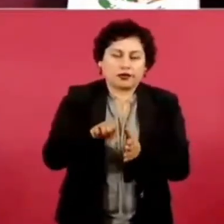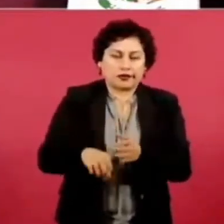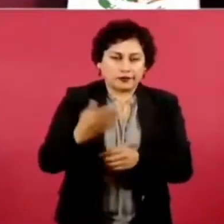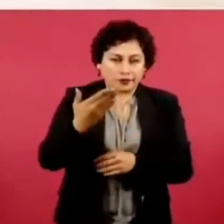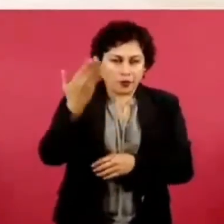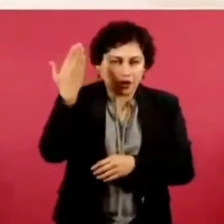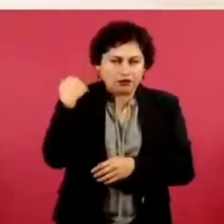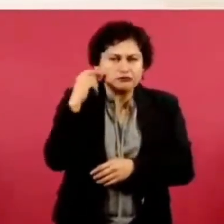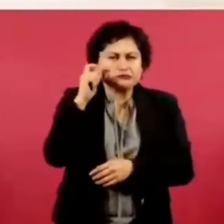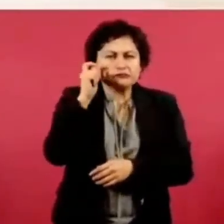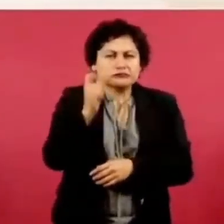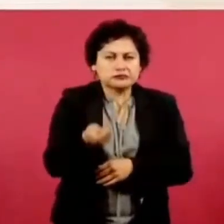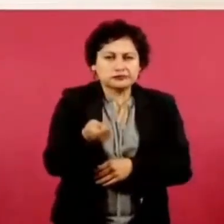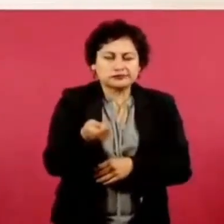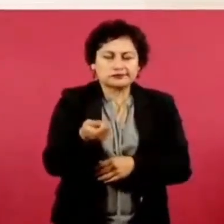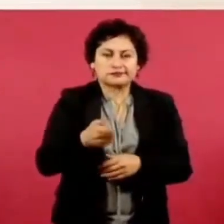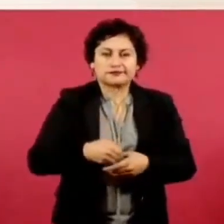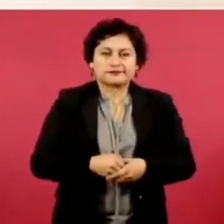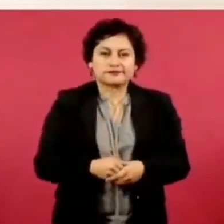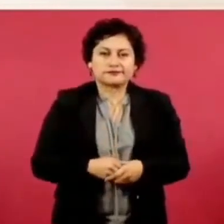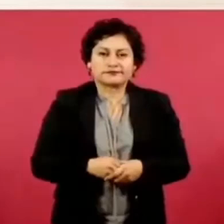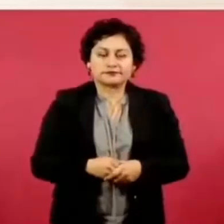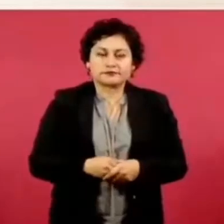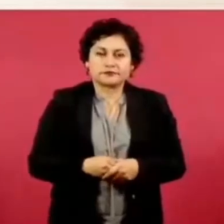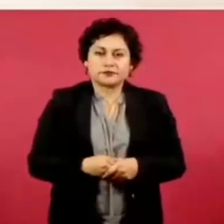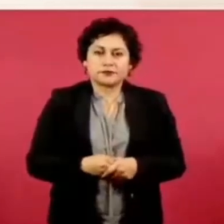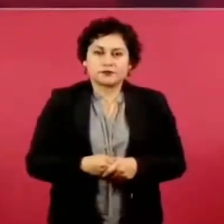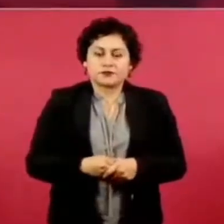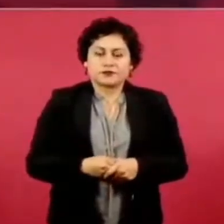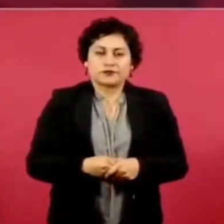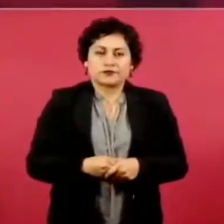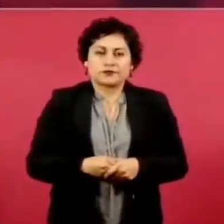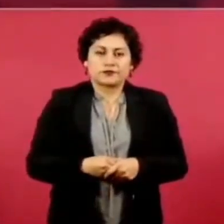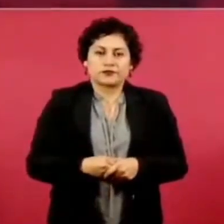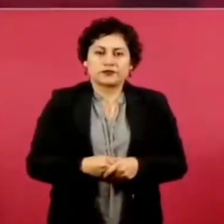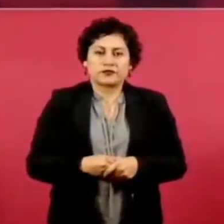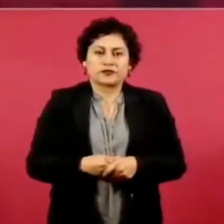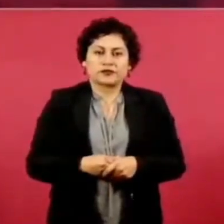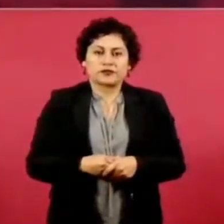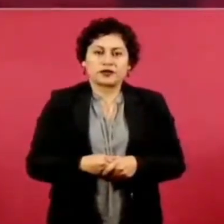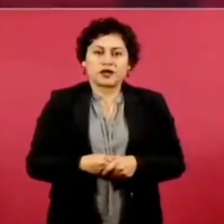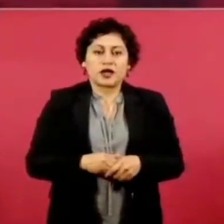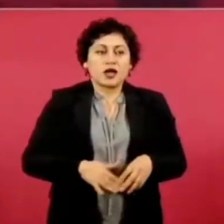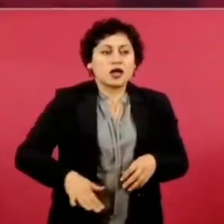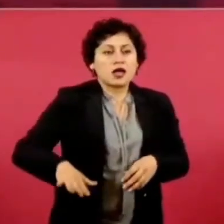toda la culpa se le echaban a los políticos,